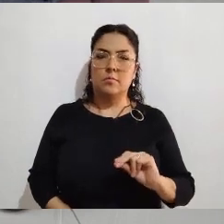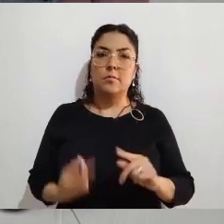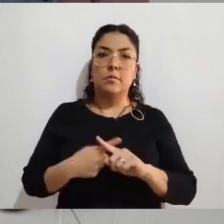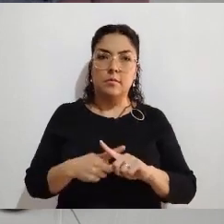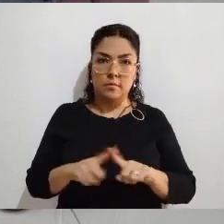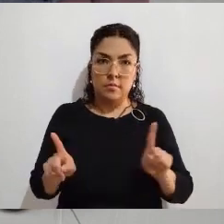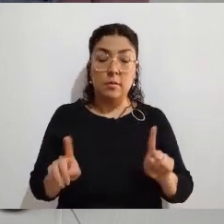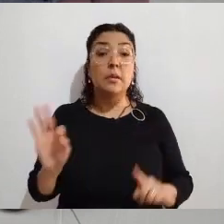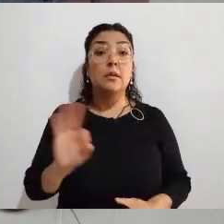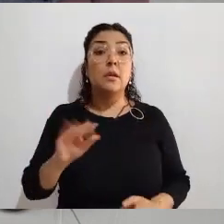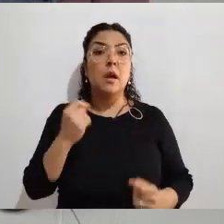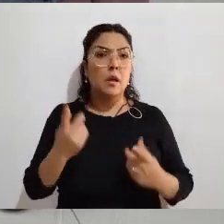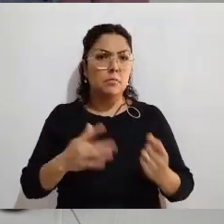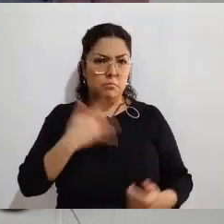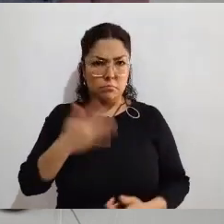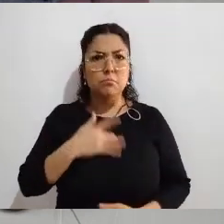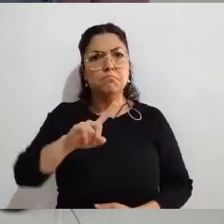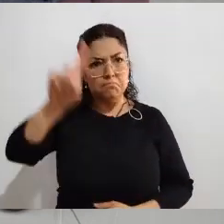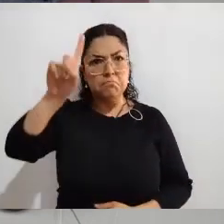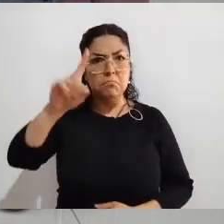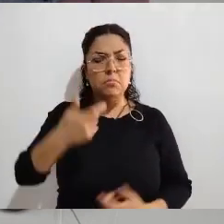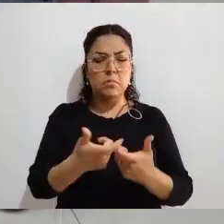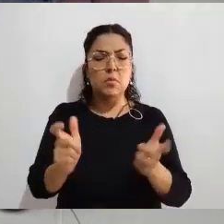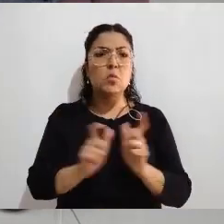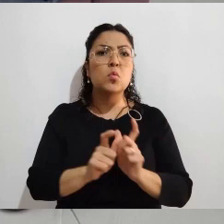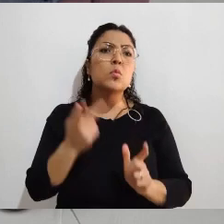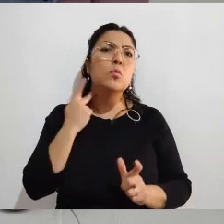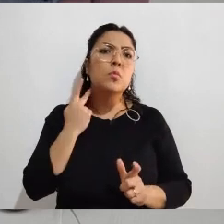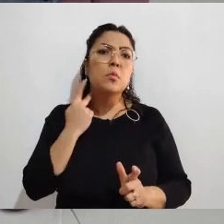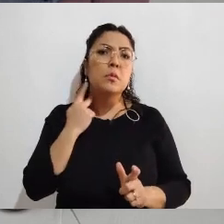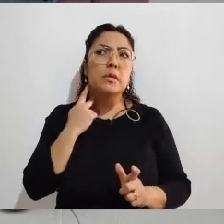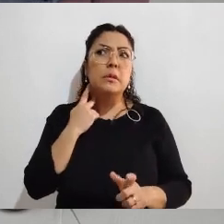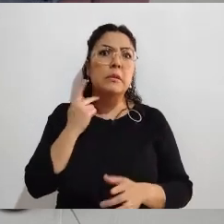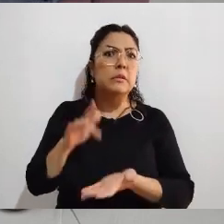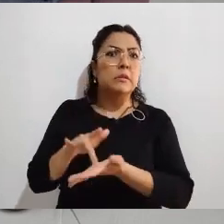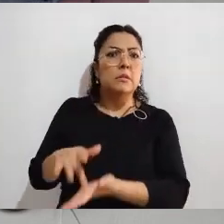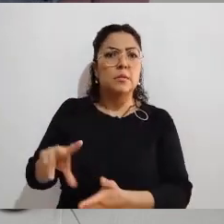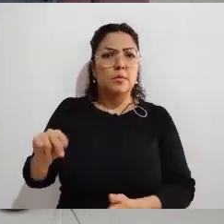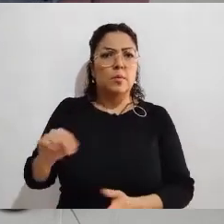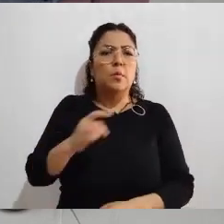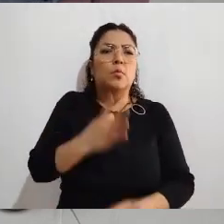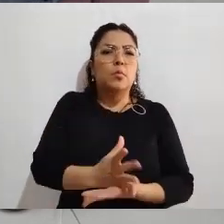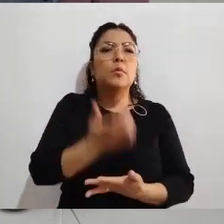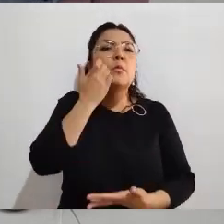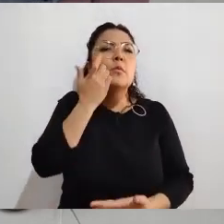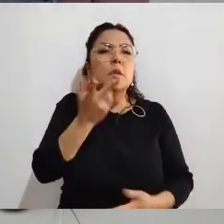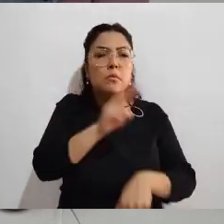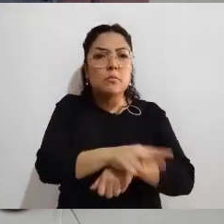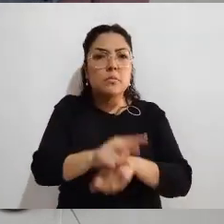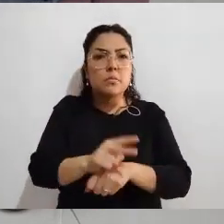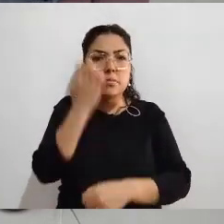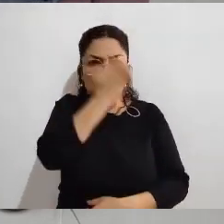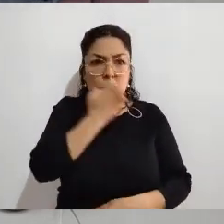llegar a pensar, oye, quiero ser observador electoral, me gustaría, pero a no me gusta tal o cual partido, yo no quiero pertenecer a ningún partido,